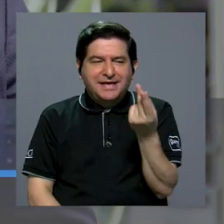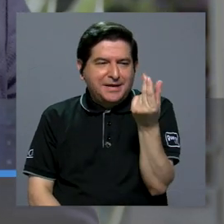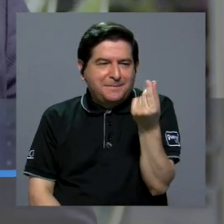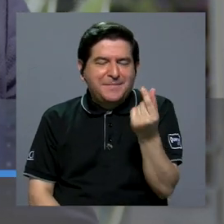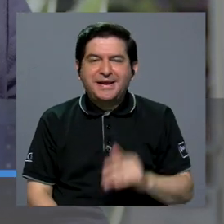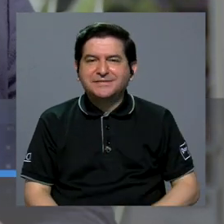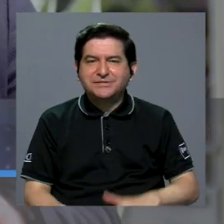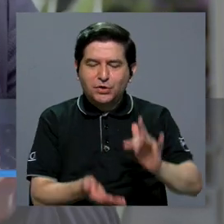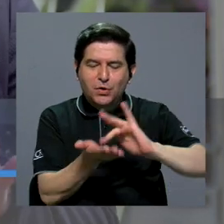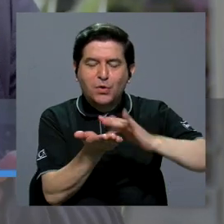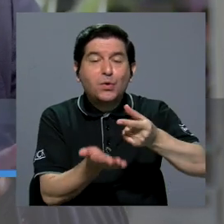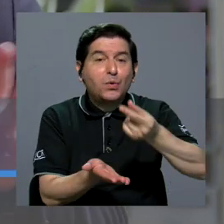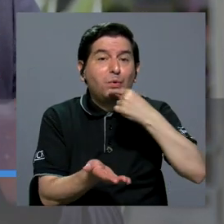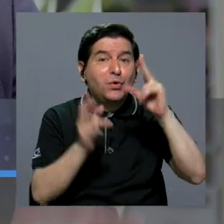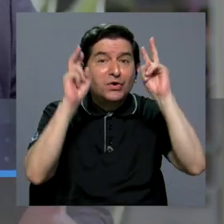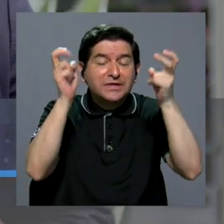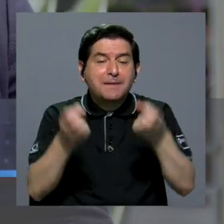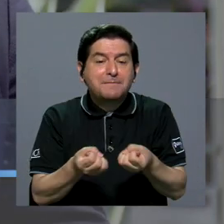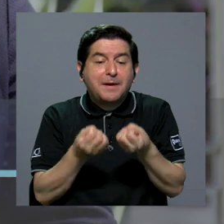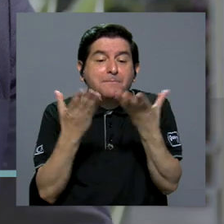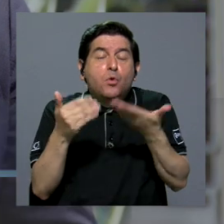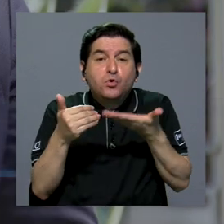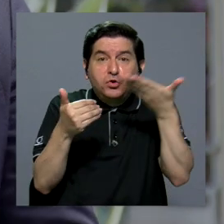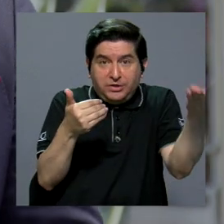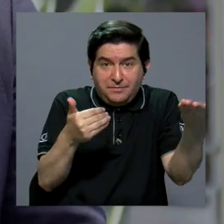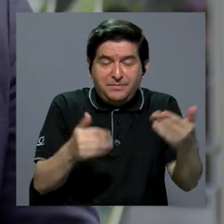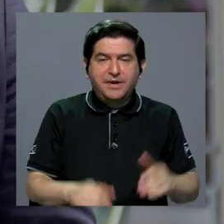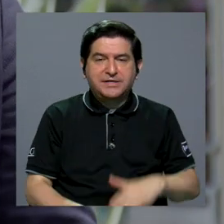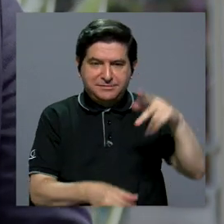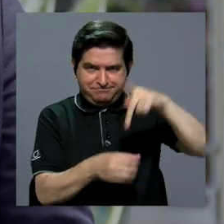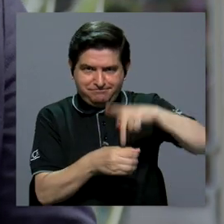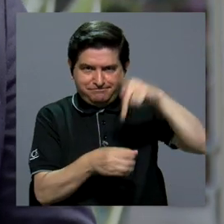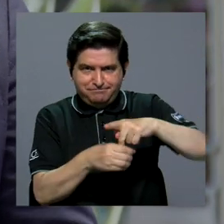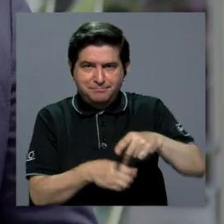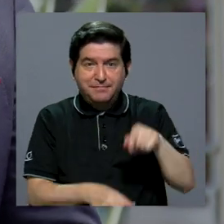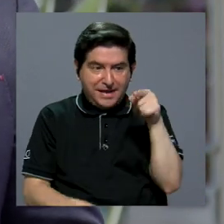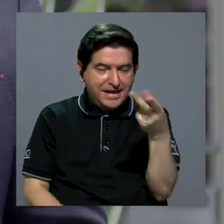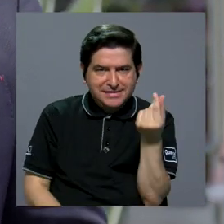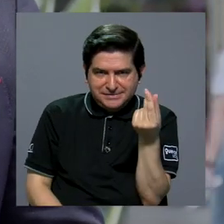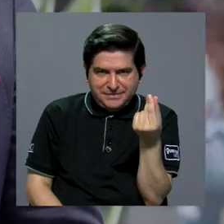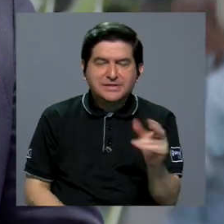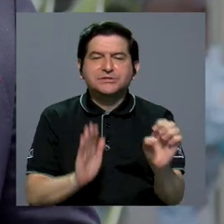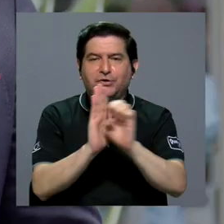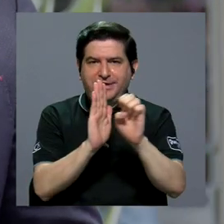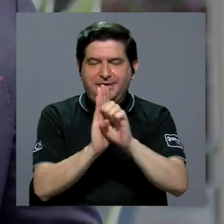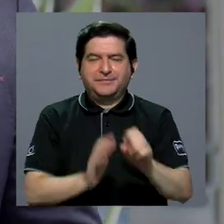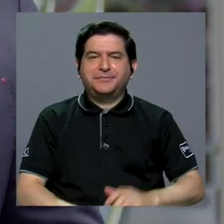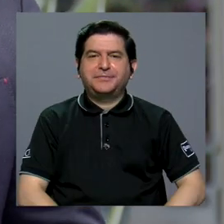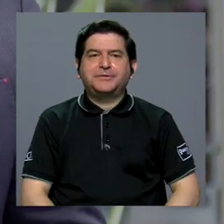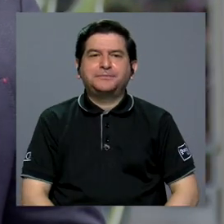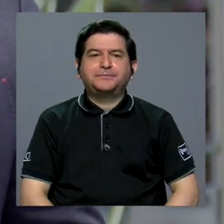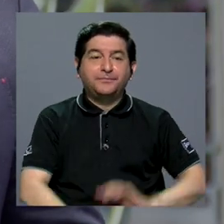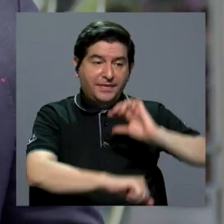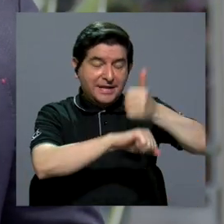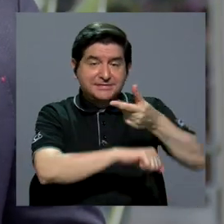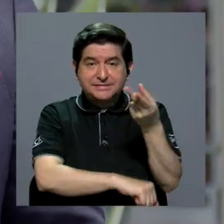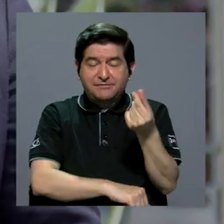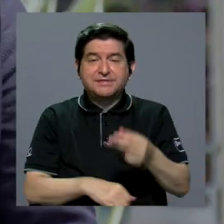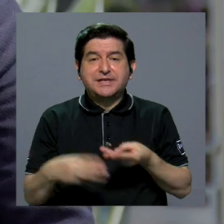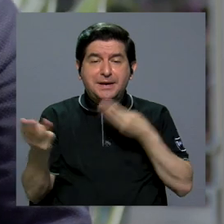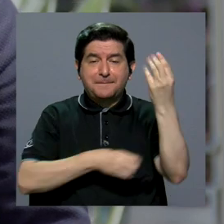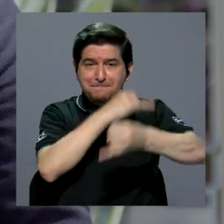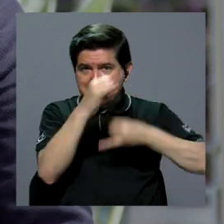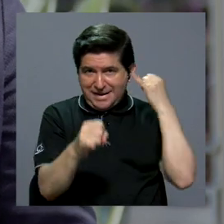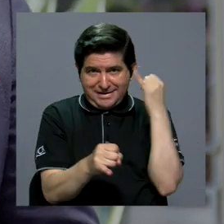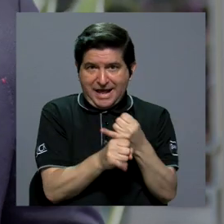medicamentos es un tema multifactorial y que hay muchos factores involucrados en el precio de medicamentos. Por ejemplo, la fijación de precios en el mercado